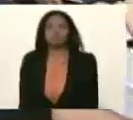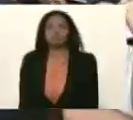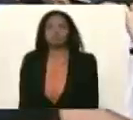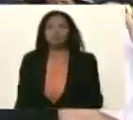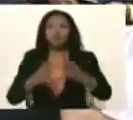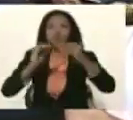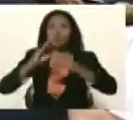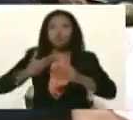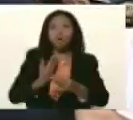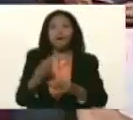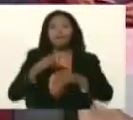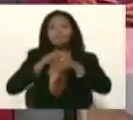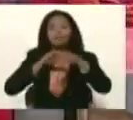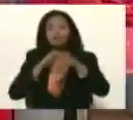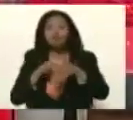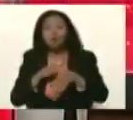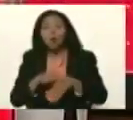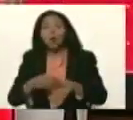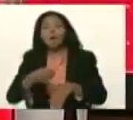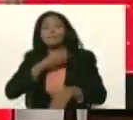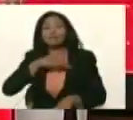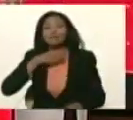la misión Venezuela bella